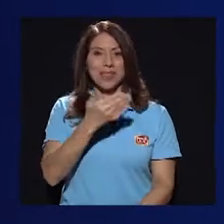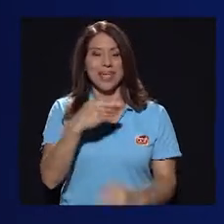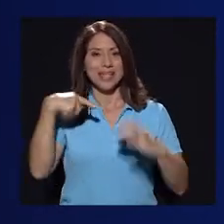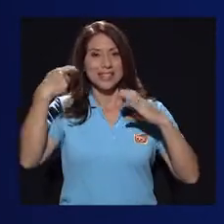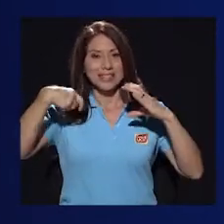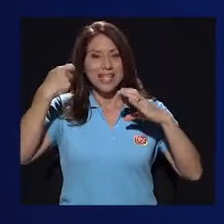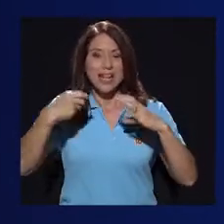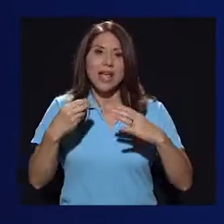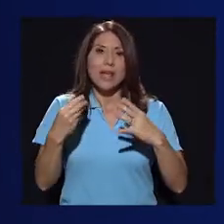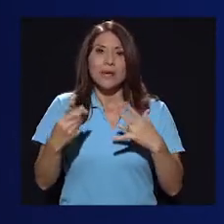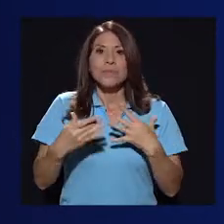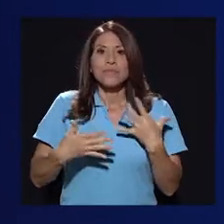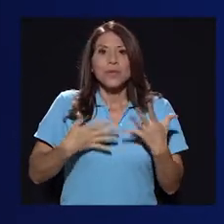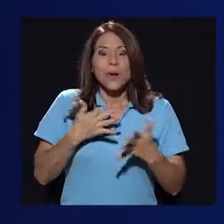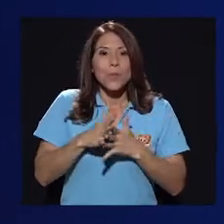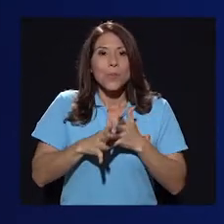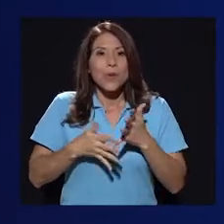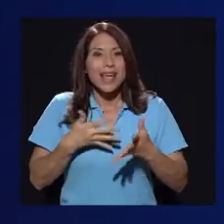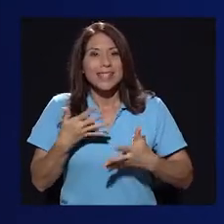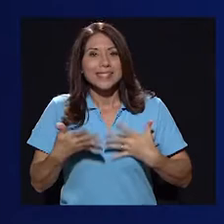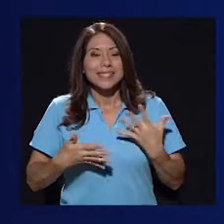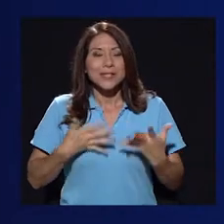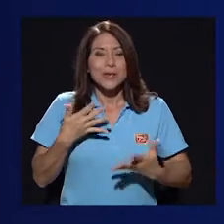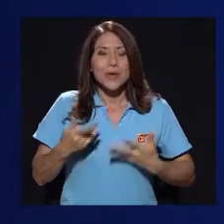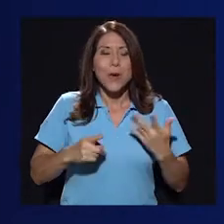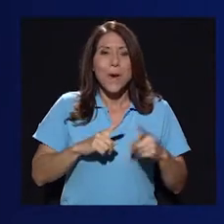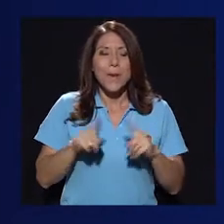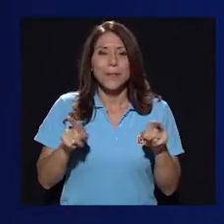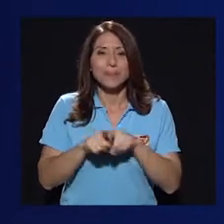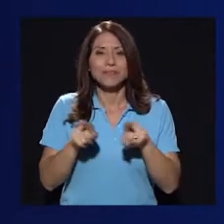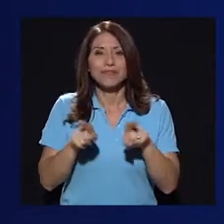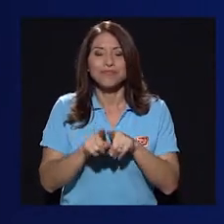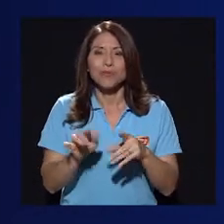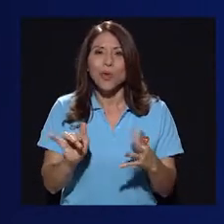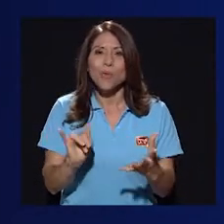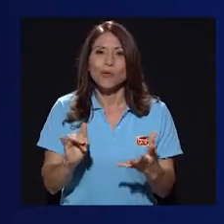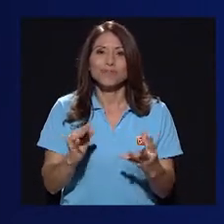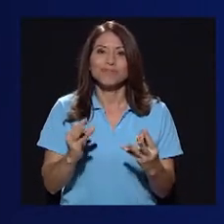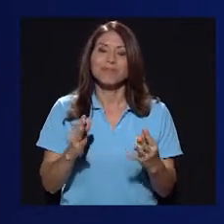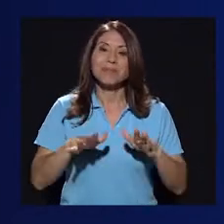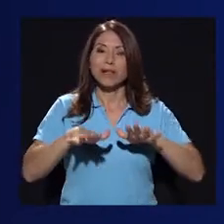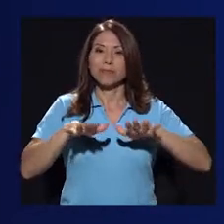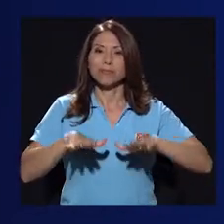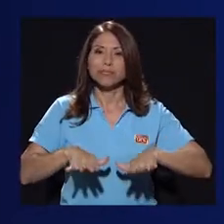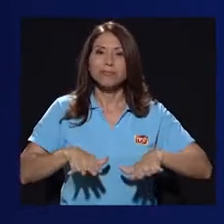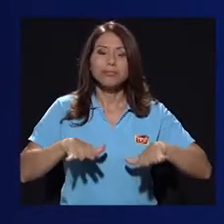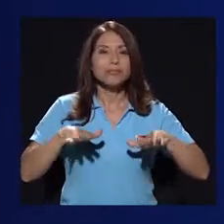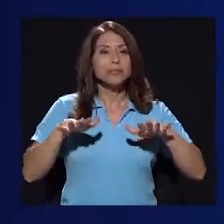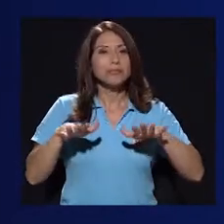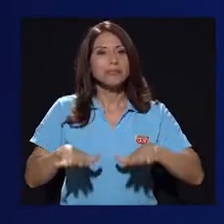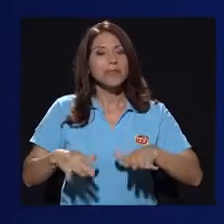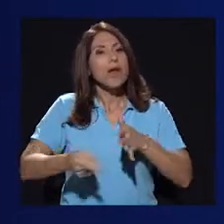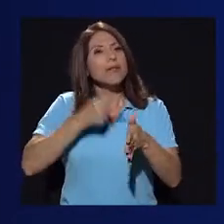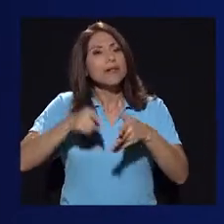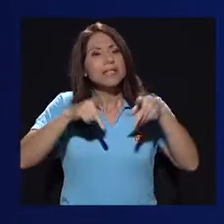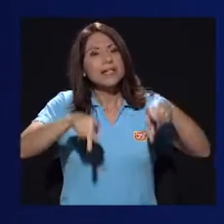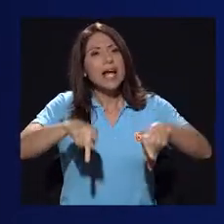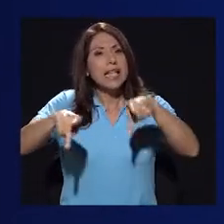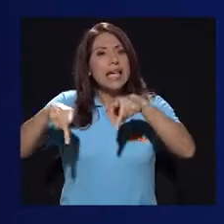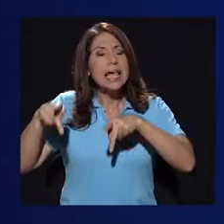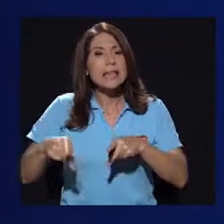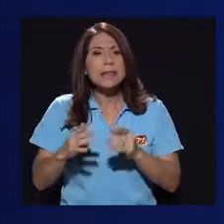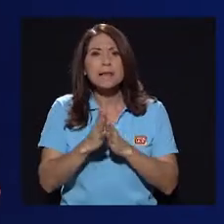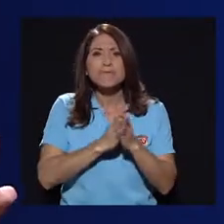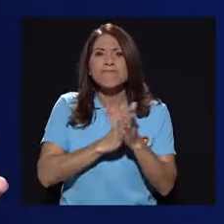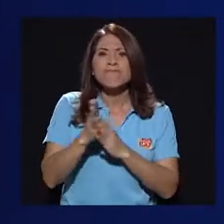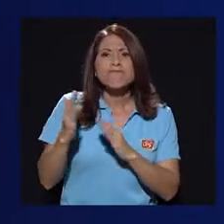Muy ansiosa, muy ansiosa, pero también como muy tranquila, ¿verdad? Porque a veces la gente tiene